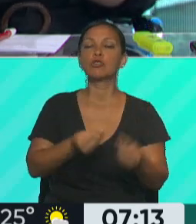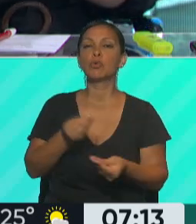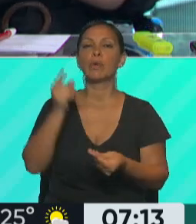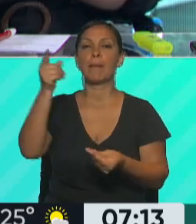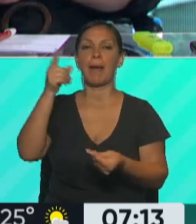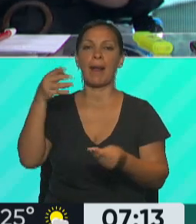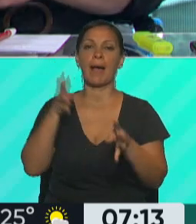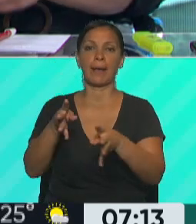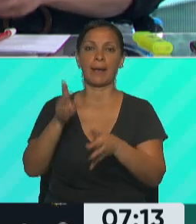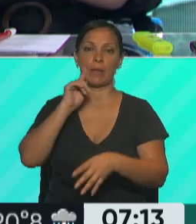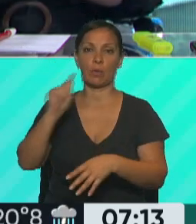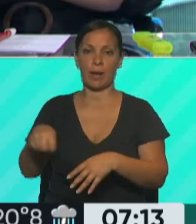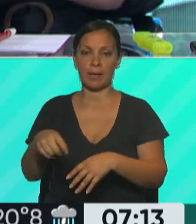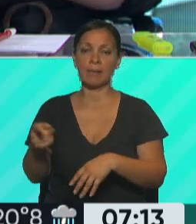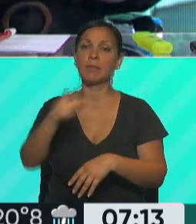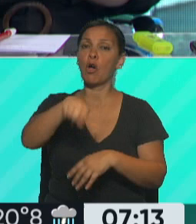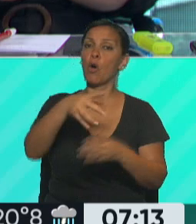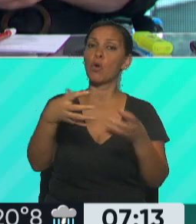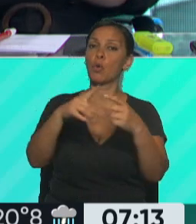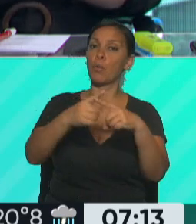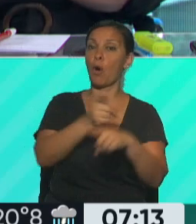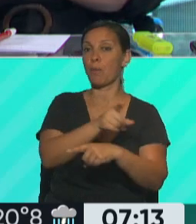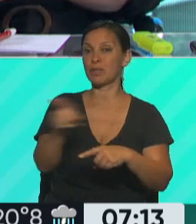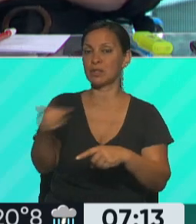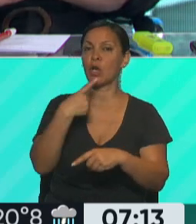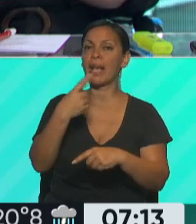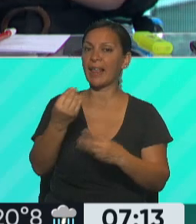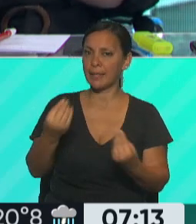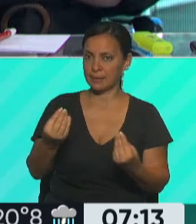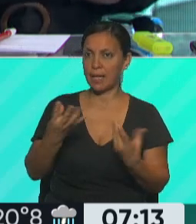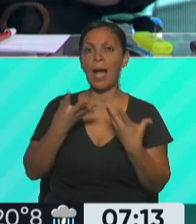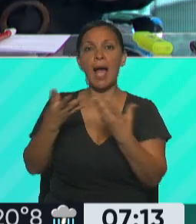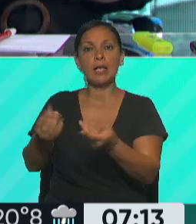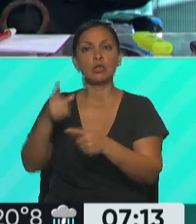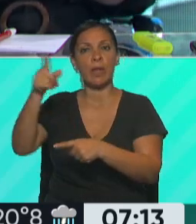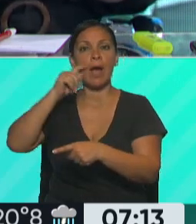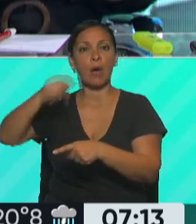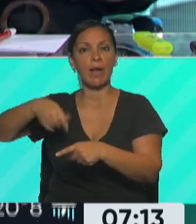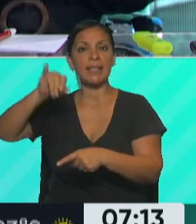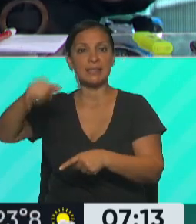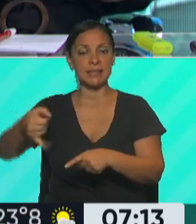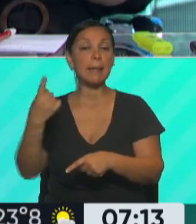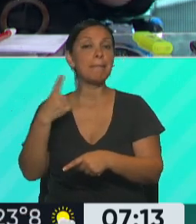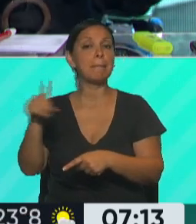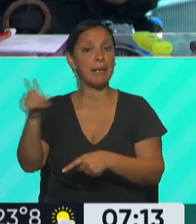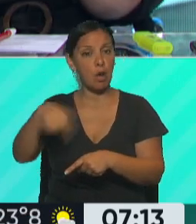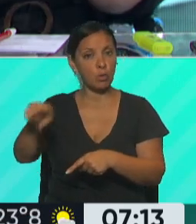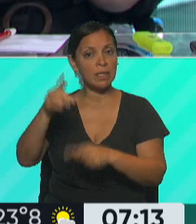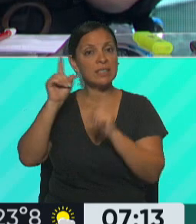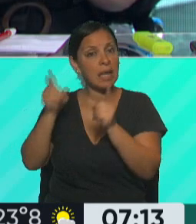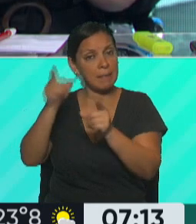¿Qué dicen los republicanos? Nosotros apoyamos un paquete de ayuda militar a Ucrania, pero necesitamos que se ocupen